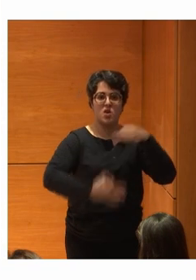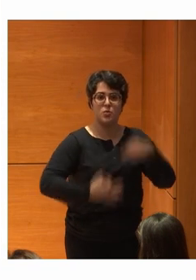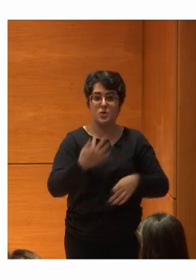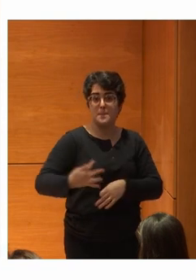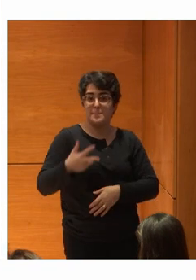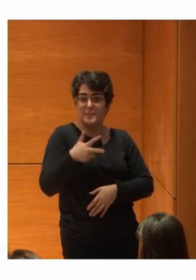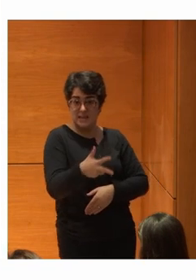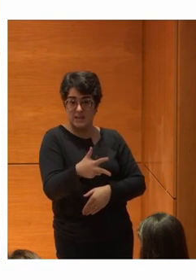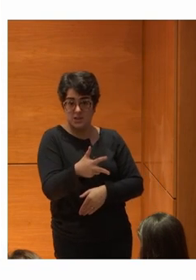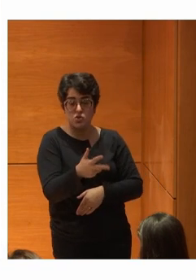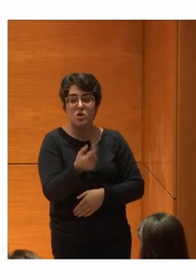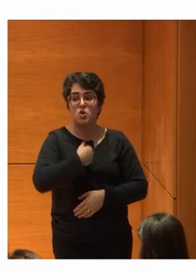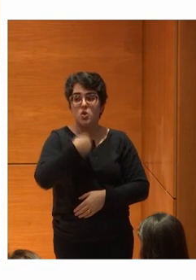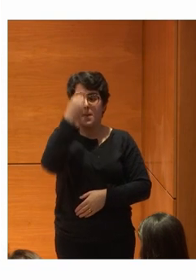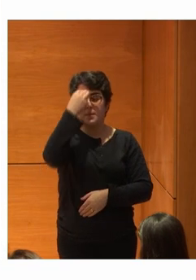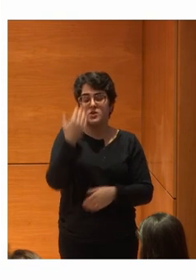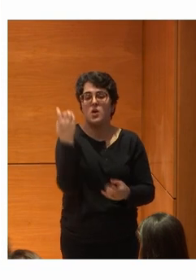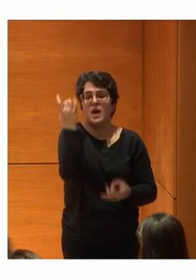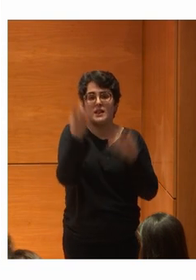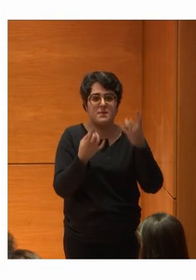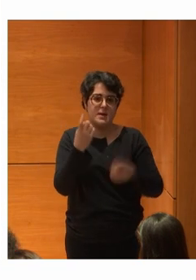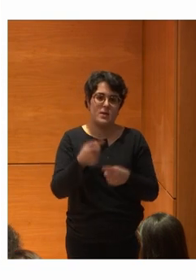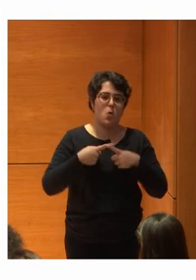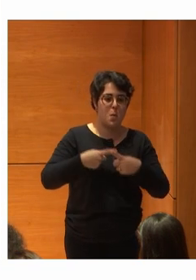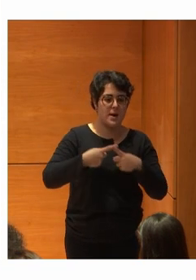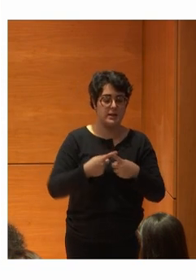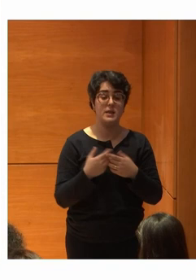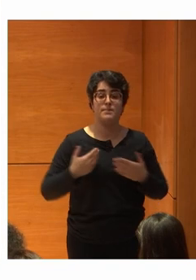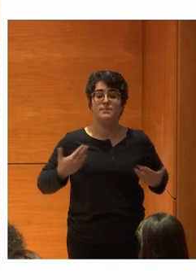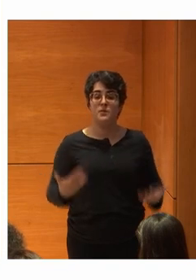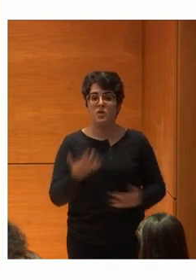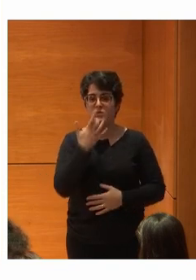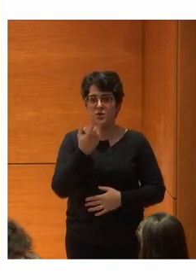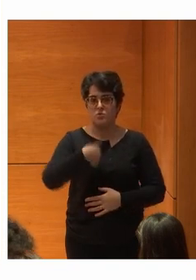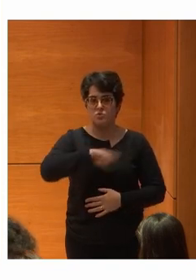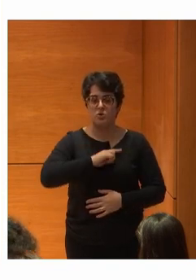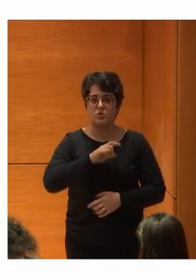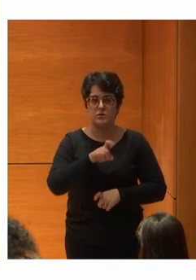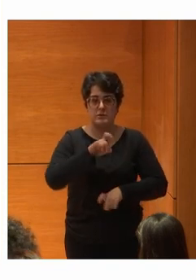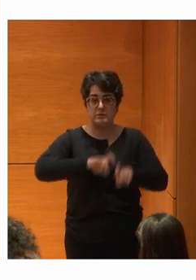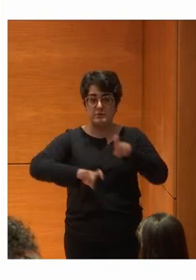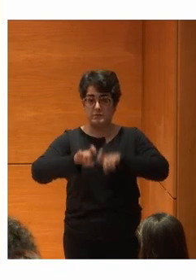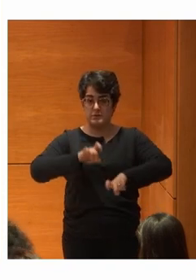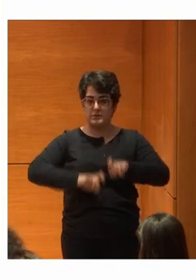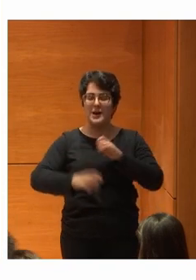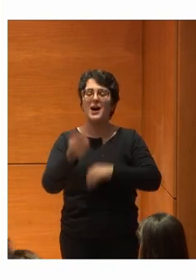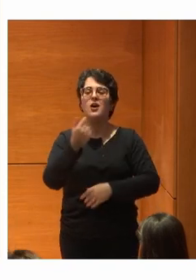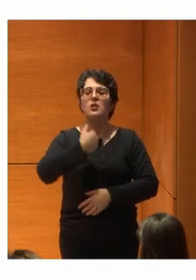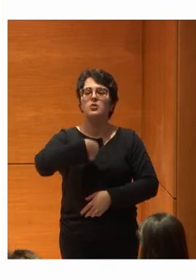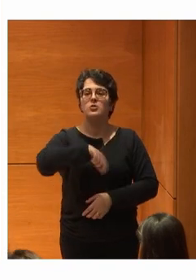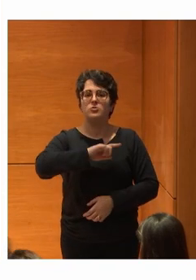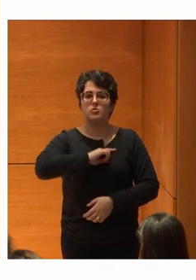derechos Y yo creo que esa es una tarea compartida Entonces si vamos volviendo para acá Luis Desde